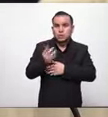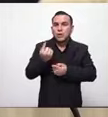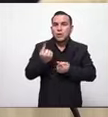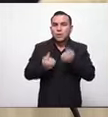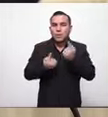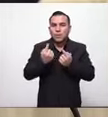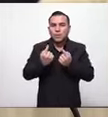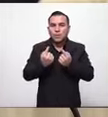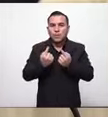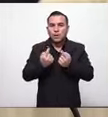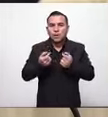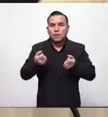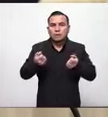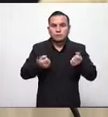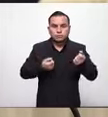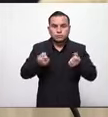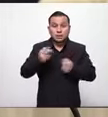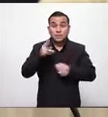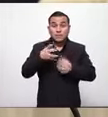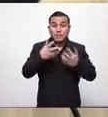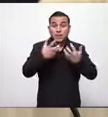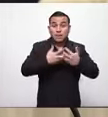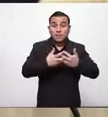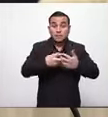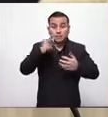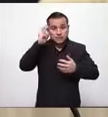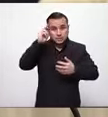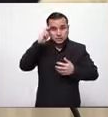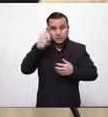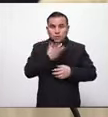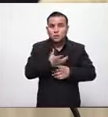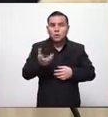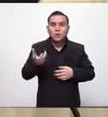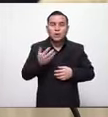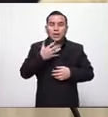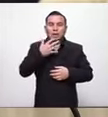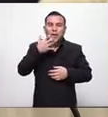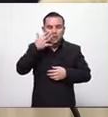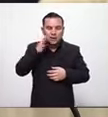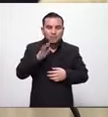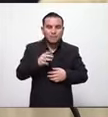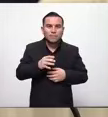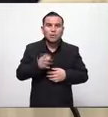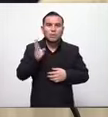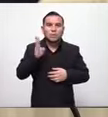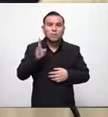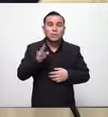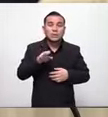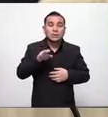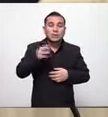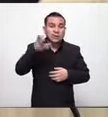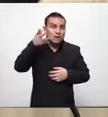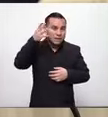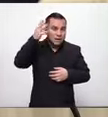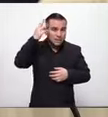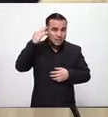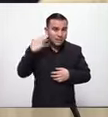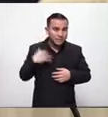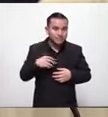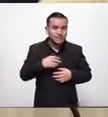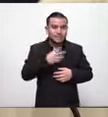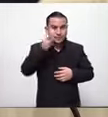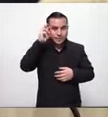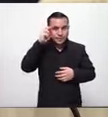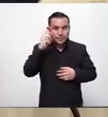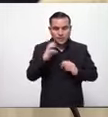manejados por las mismas empresas y eso lo estamos tomando en cuenta hemos tenido reuniones en un comité